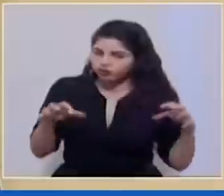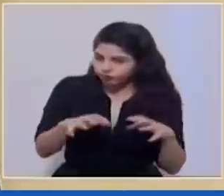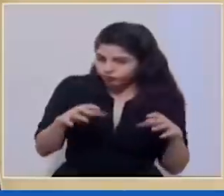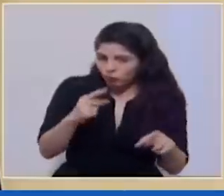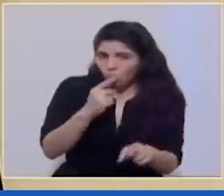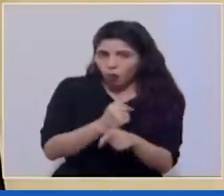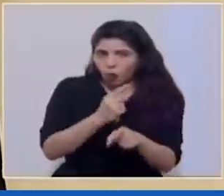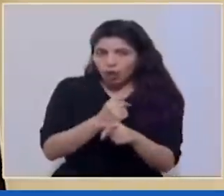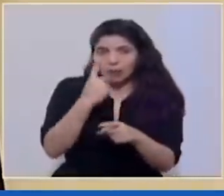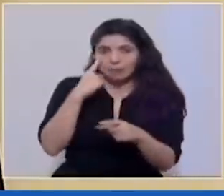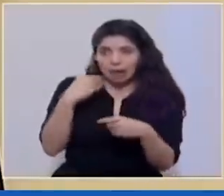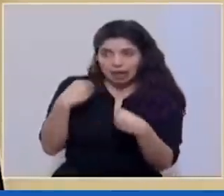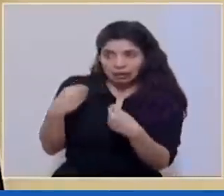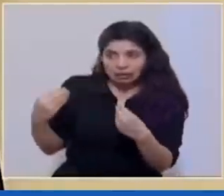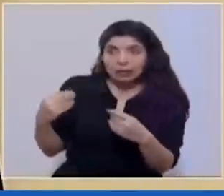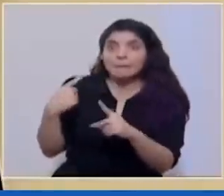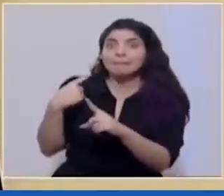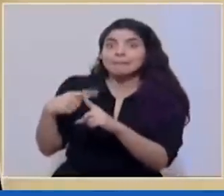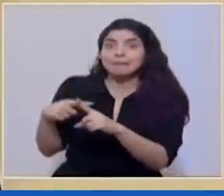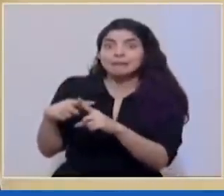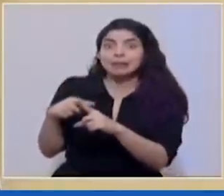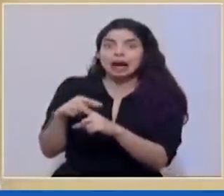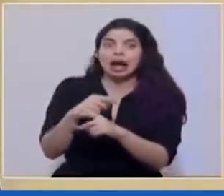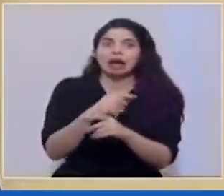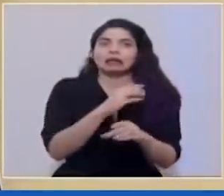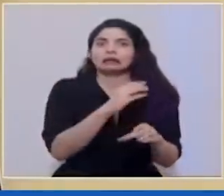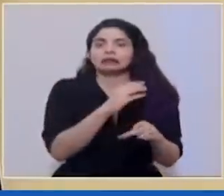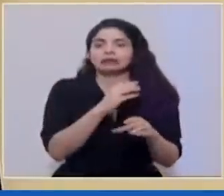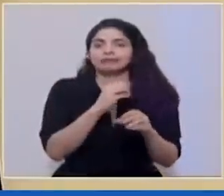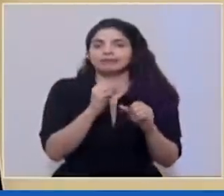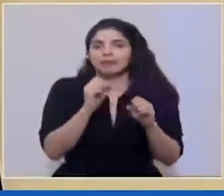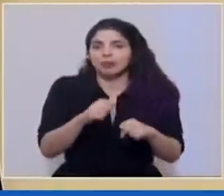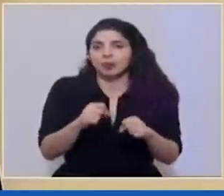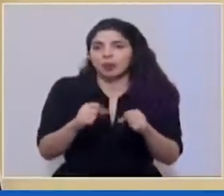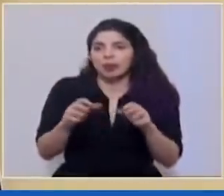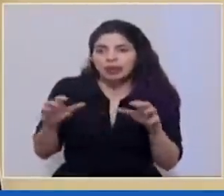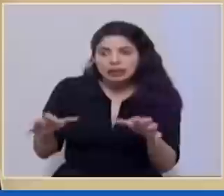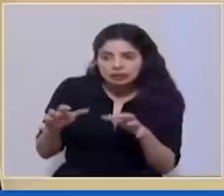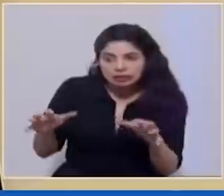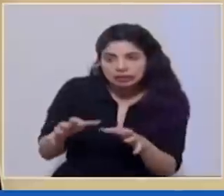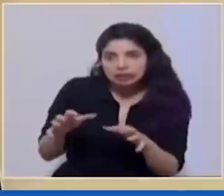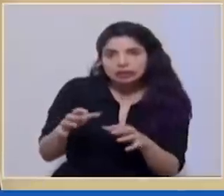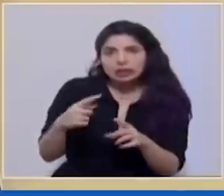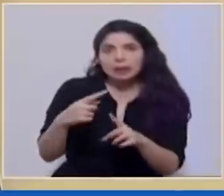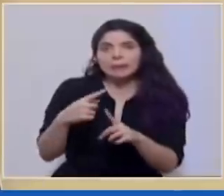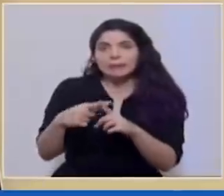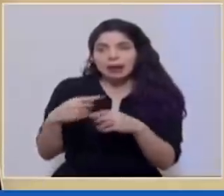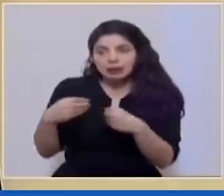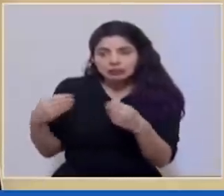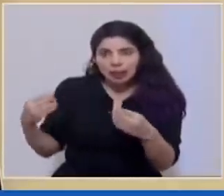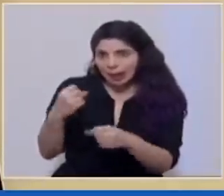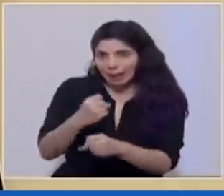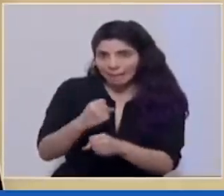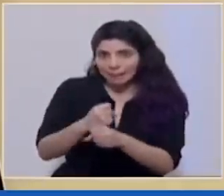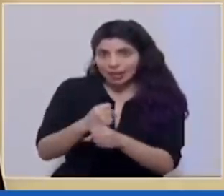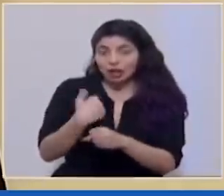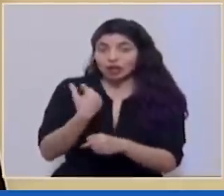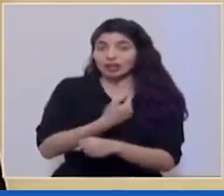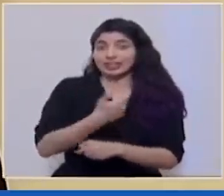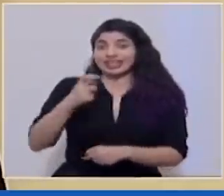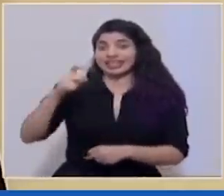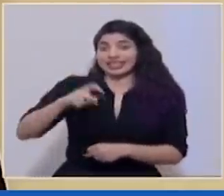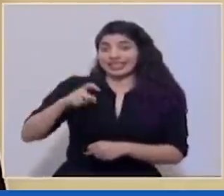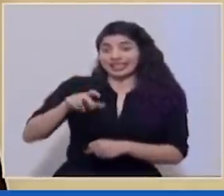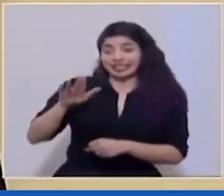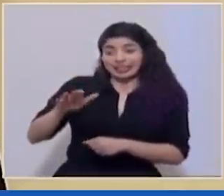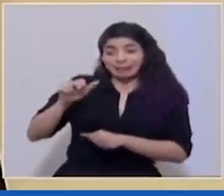para poder garantizar también mayores niveles de dinamización y también de empleo, necesitamos en ese